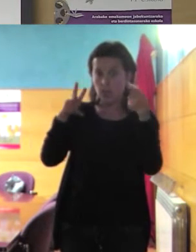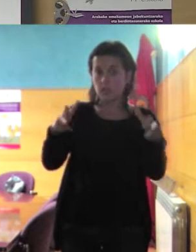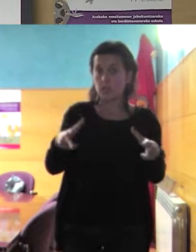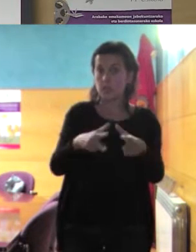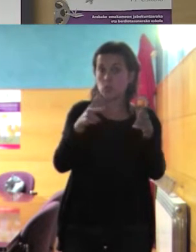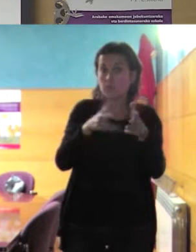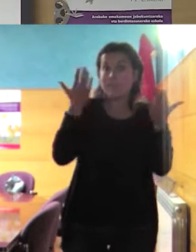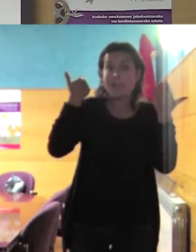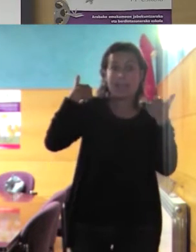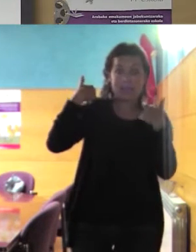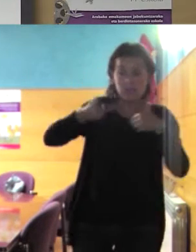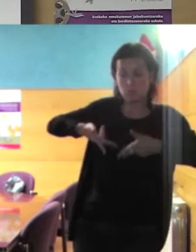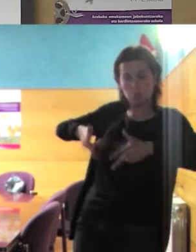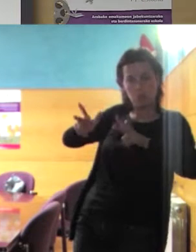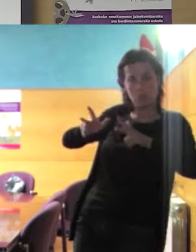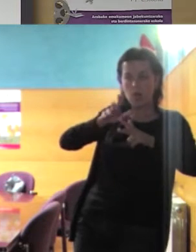dejando